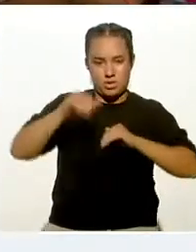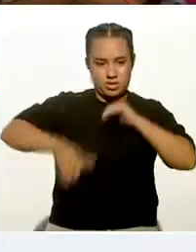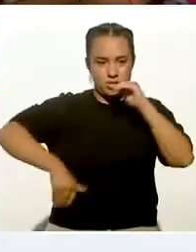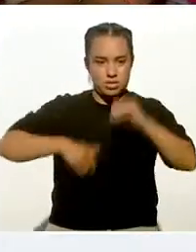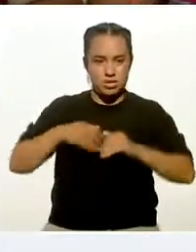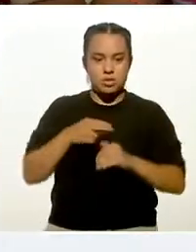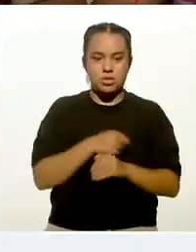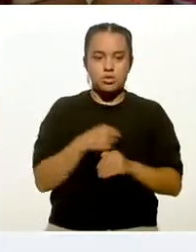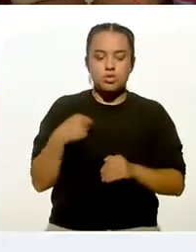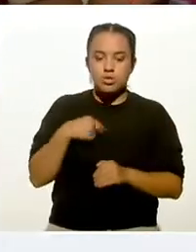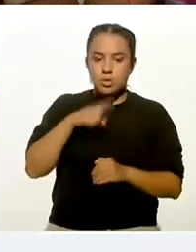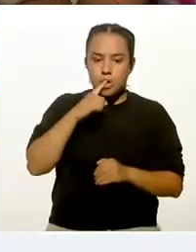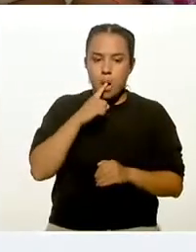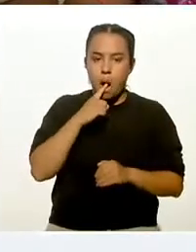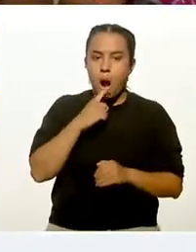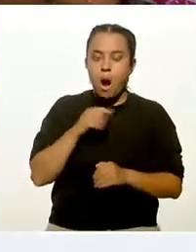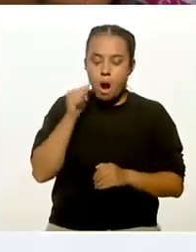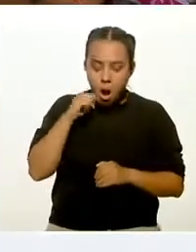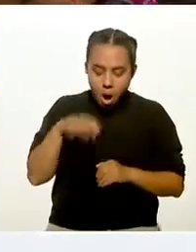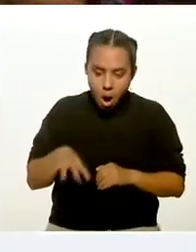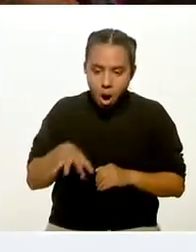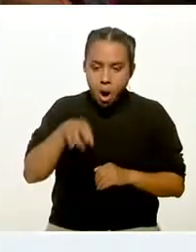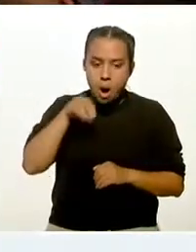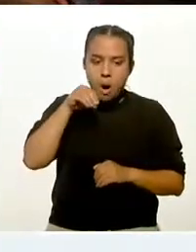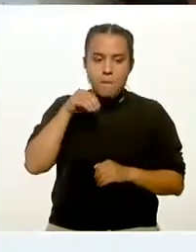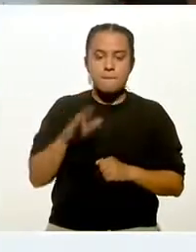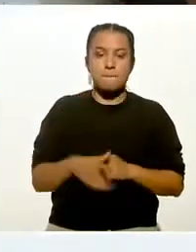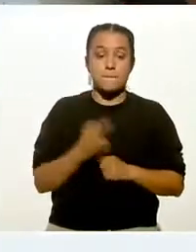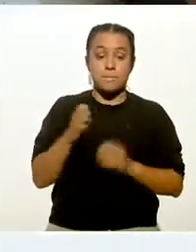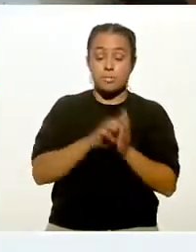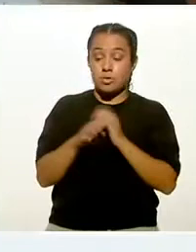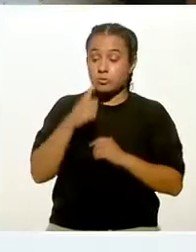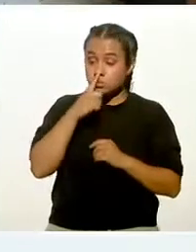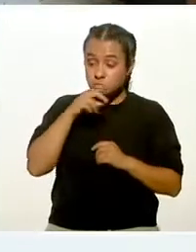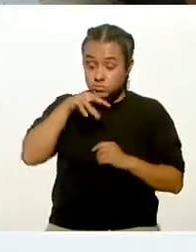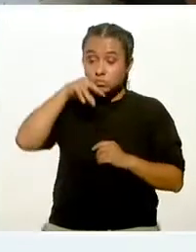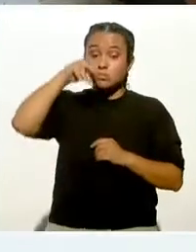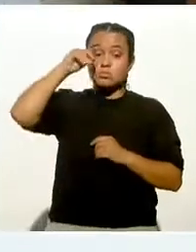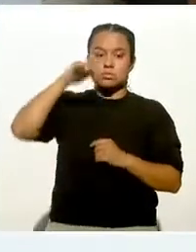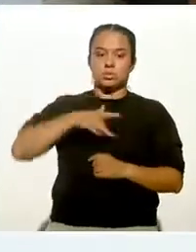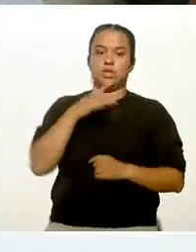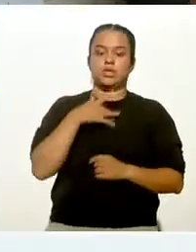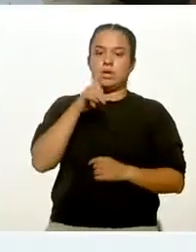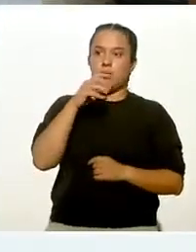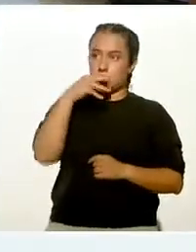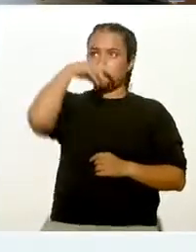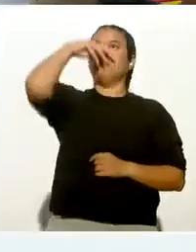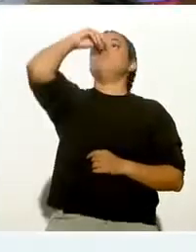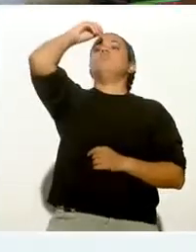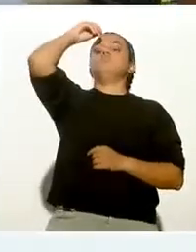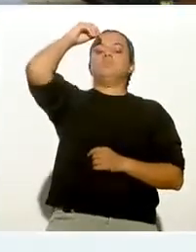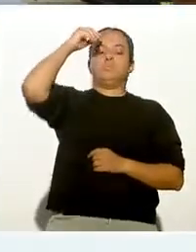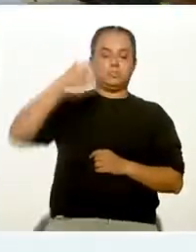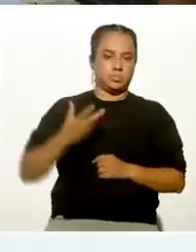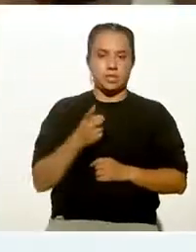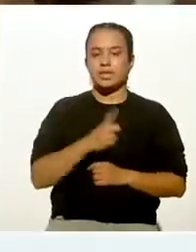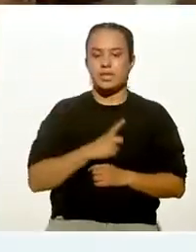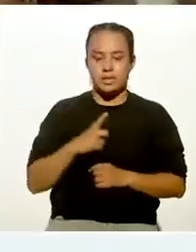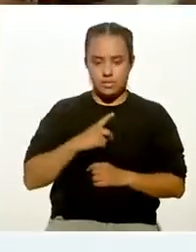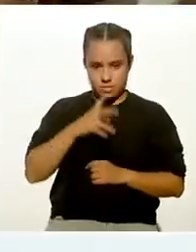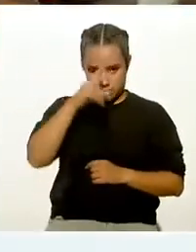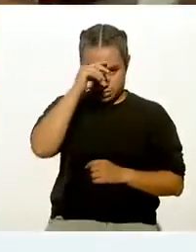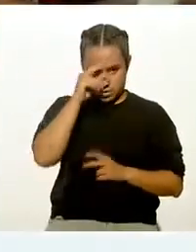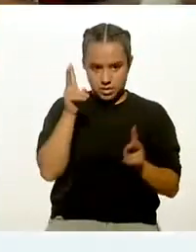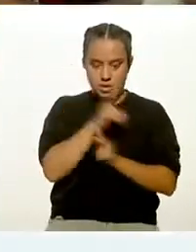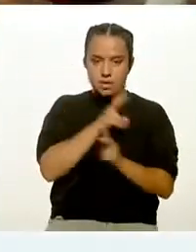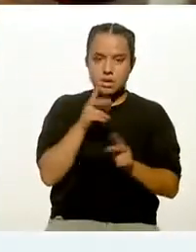respiramos por la boca abierta, porque si respiramos por la nariz, sentimos el agua. Entonces ahí tenemos que aprender a respirar por la